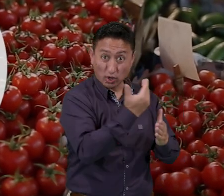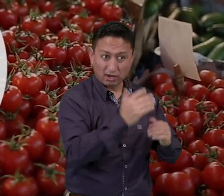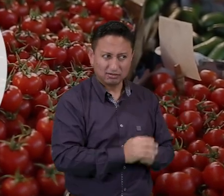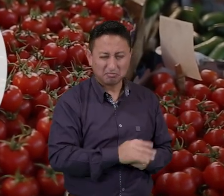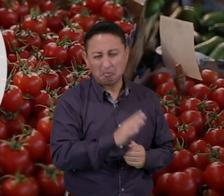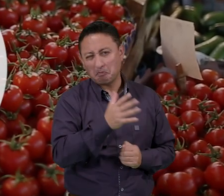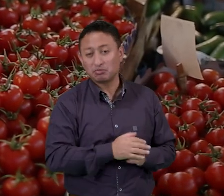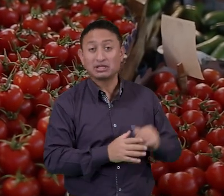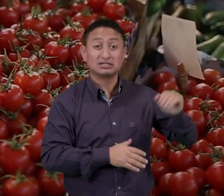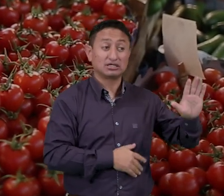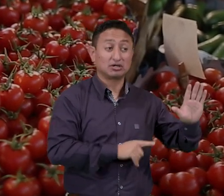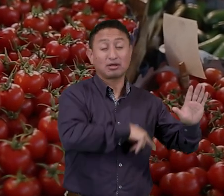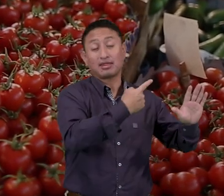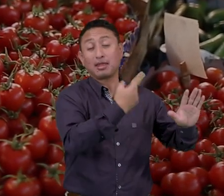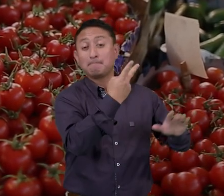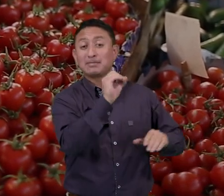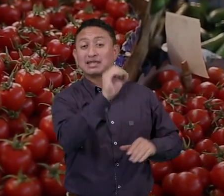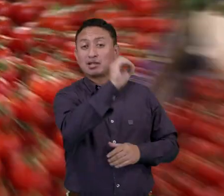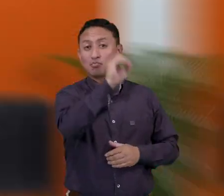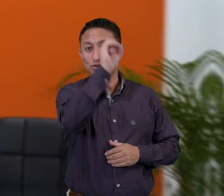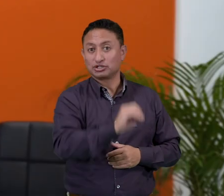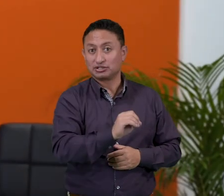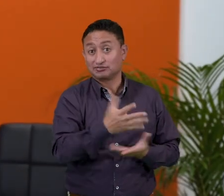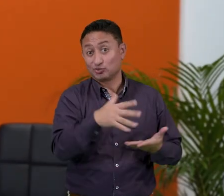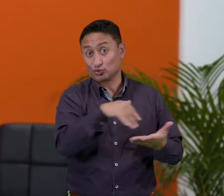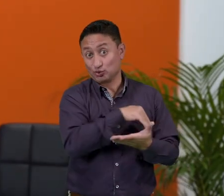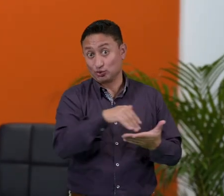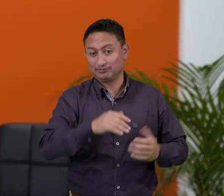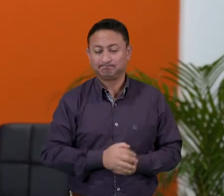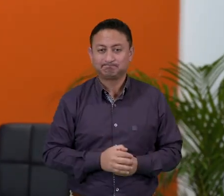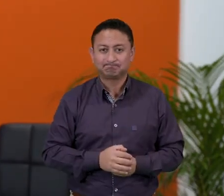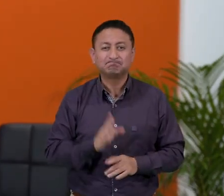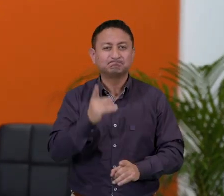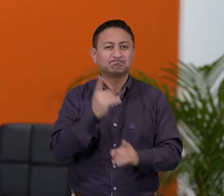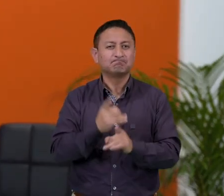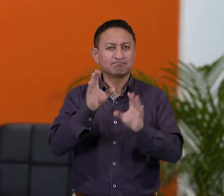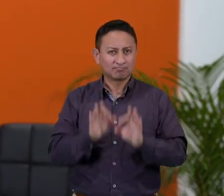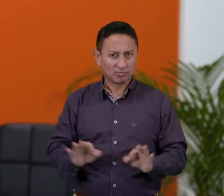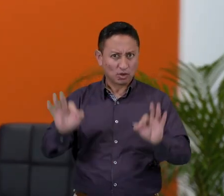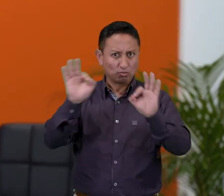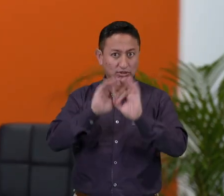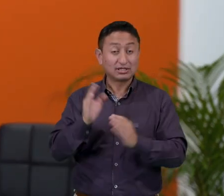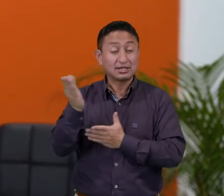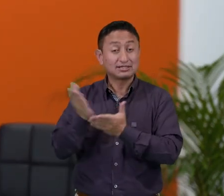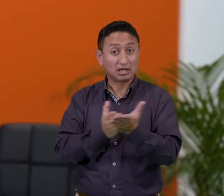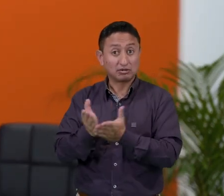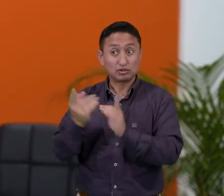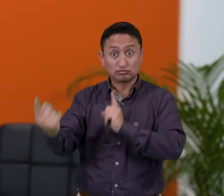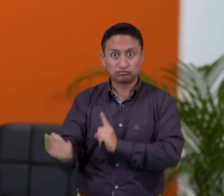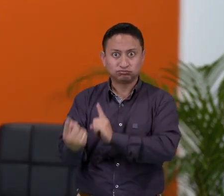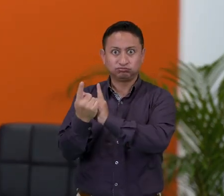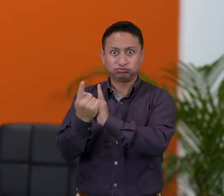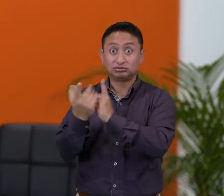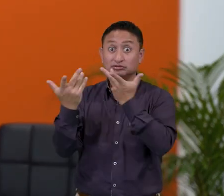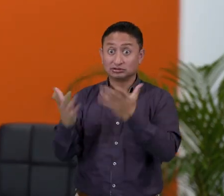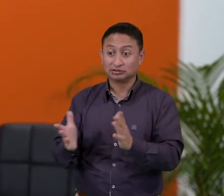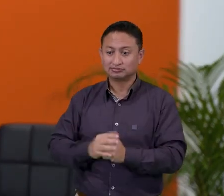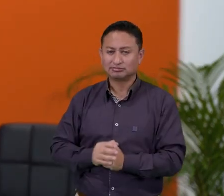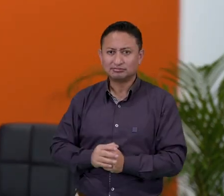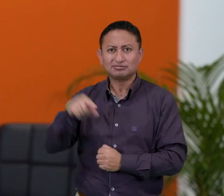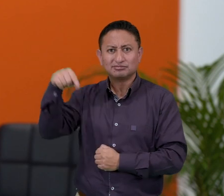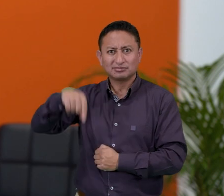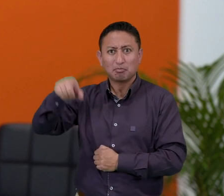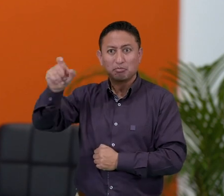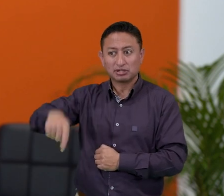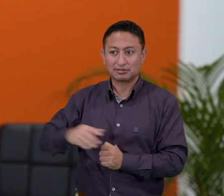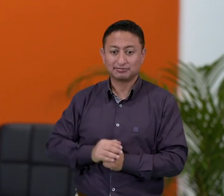un cliente nuevo va del 5 al 20%. Por lo tanto, es importante ofrecer un buen servicio al cliente, ya que esto puede